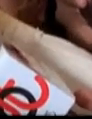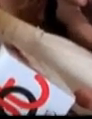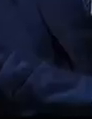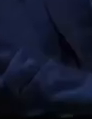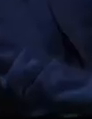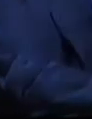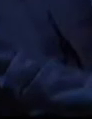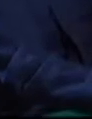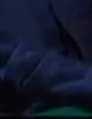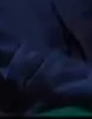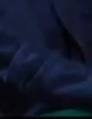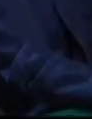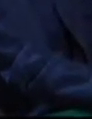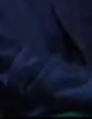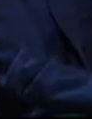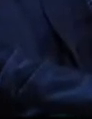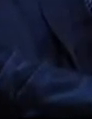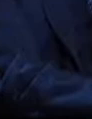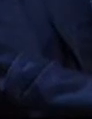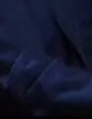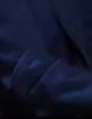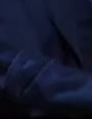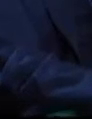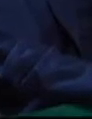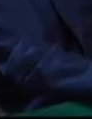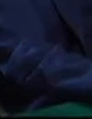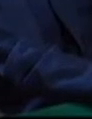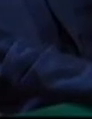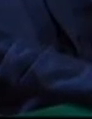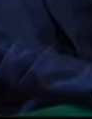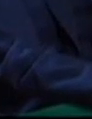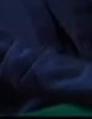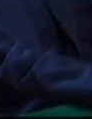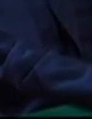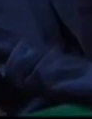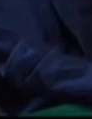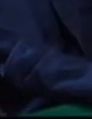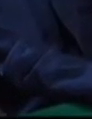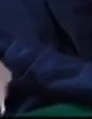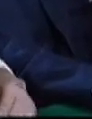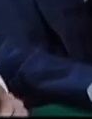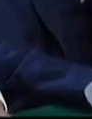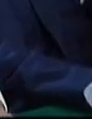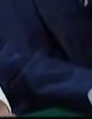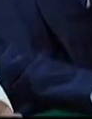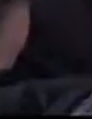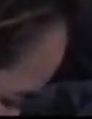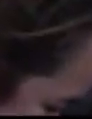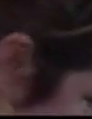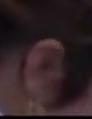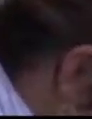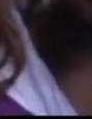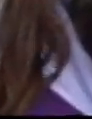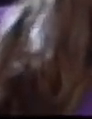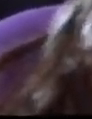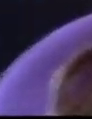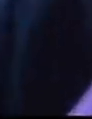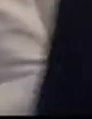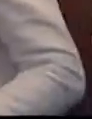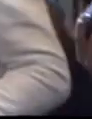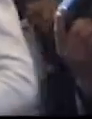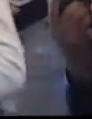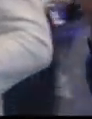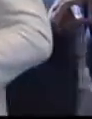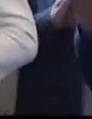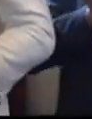fuerte con el tema. Precisó que su trabajo a partir de ahora consistirá en generar una nueva relación con federaciones, organismos relacionados con el deporte,